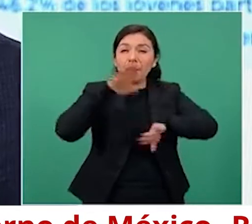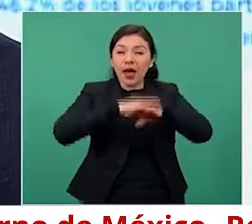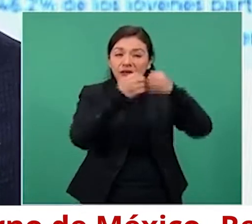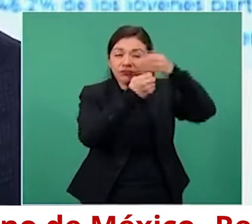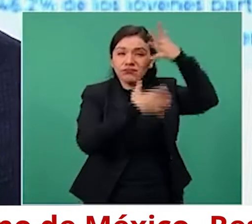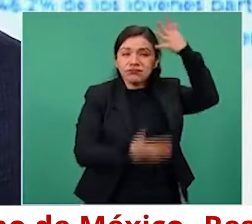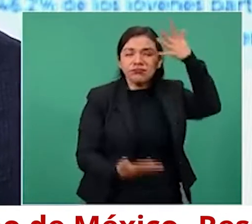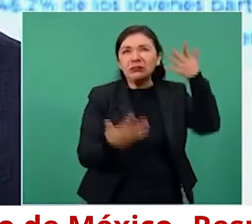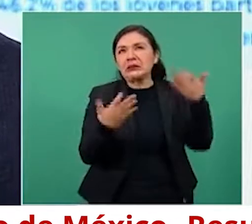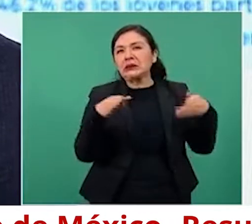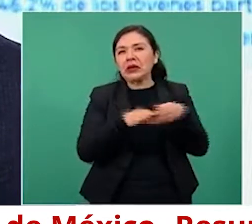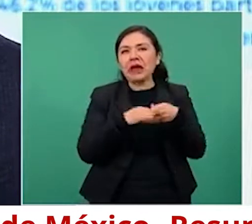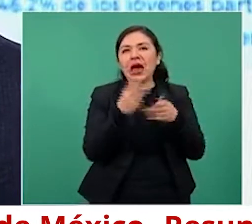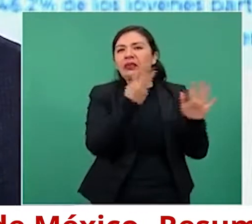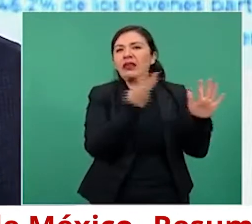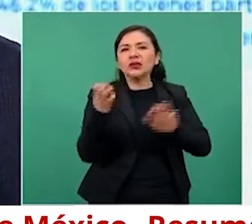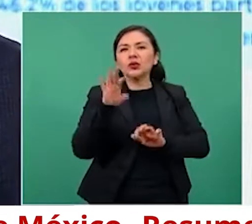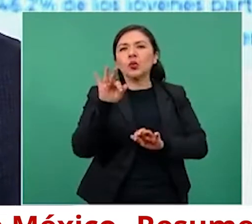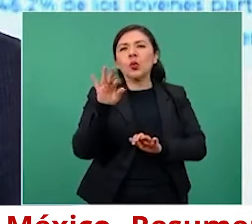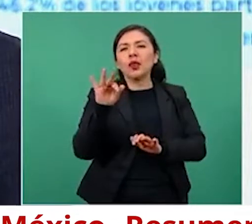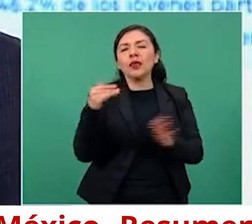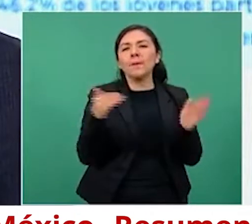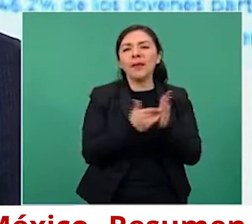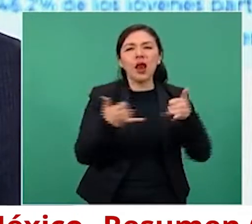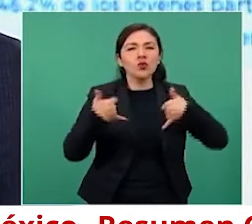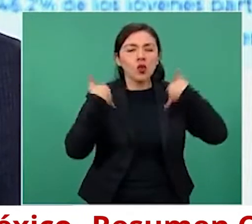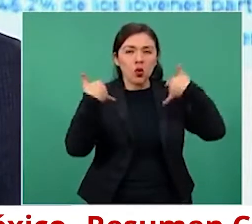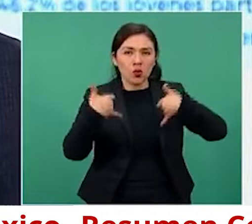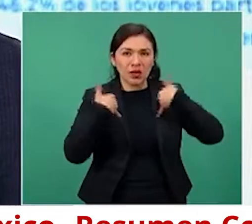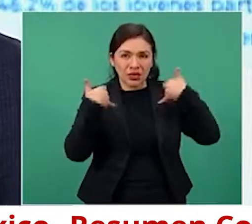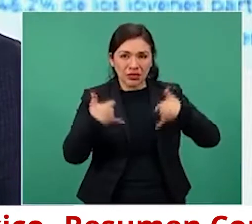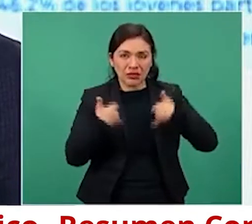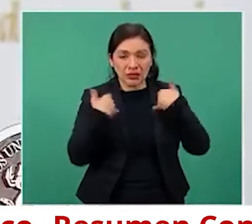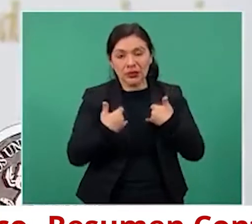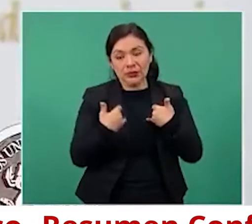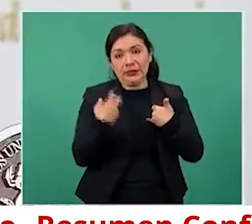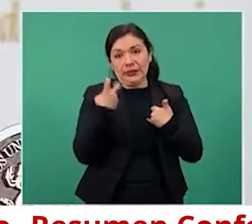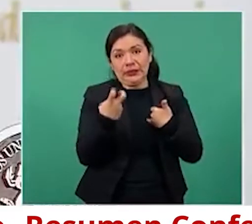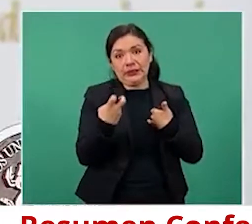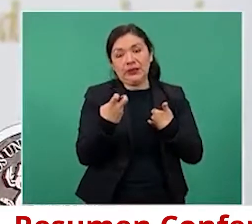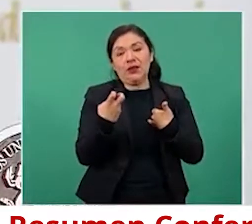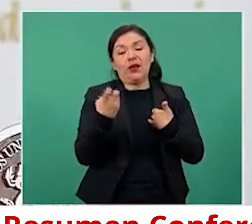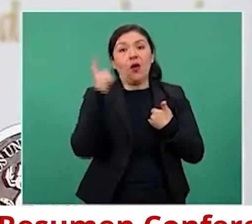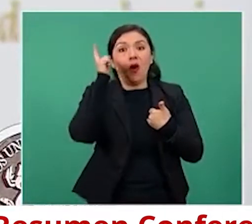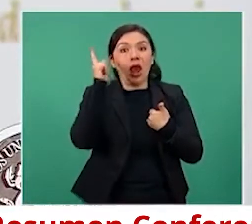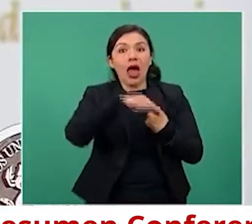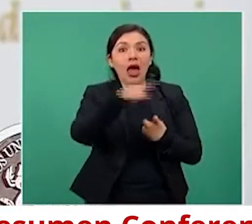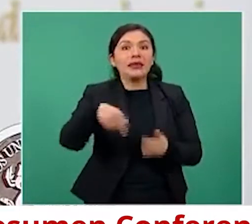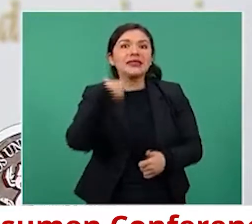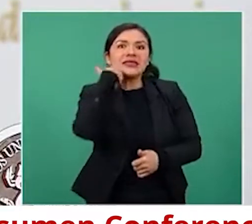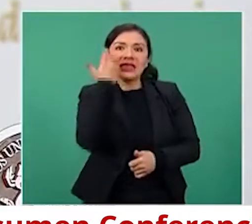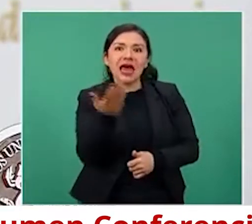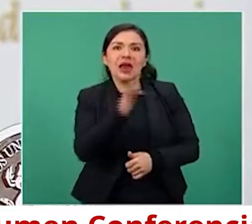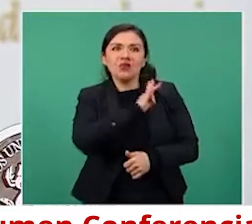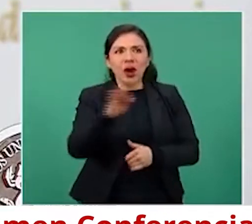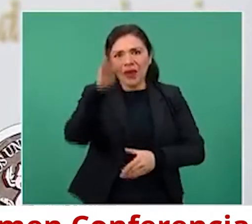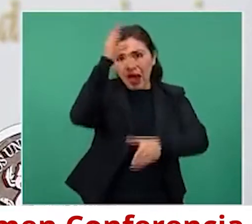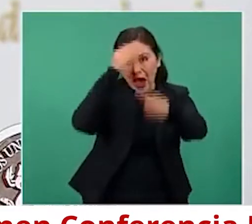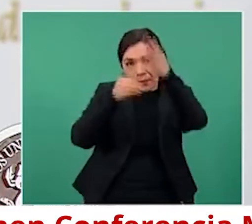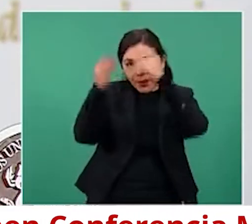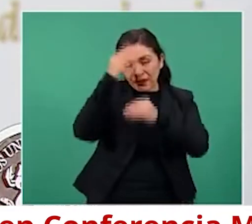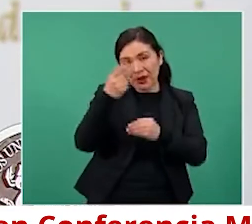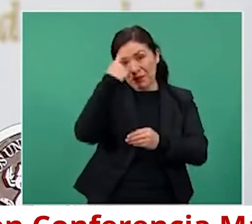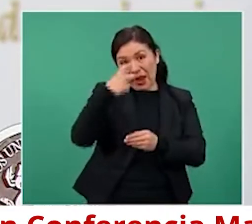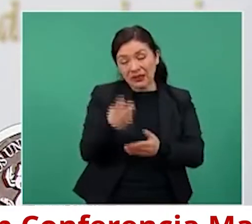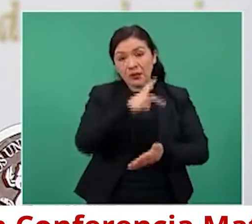340 mil jóvenes para por supuesto que tengan la posibilidad de capacitarse dentro